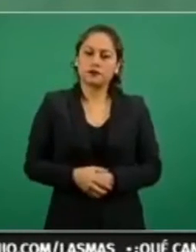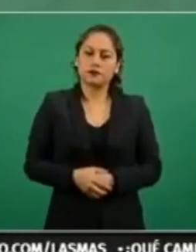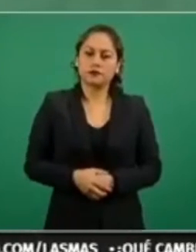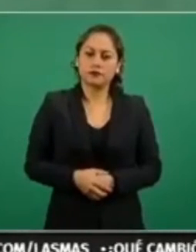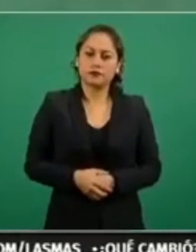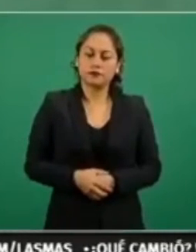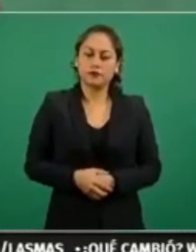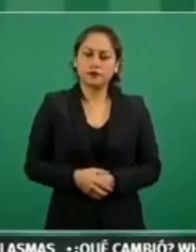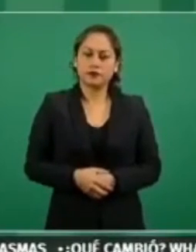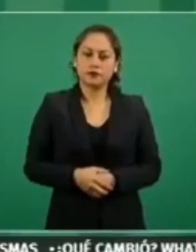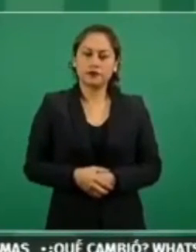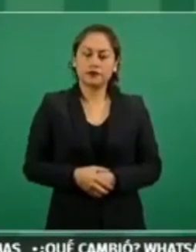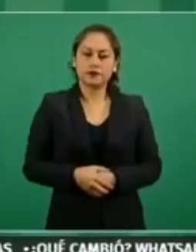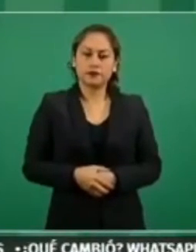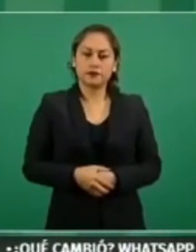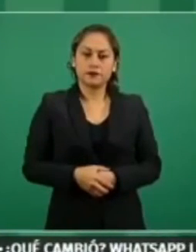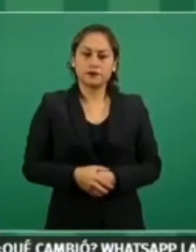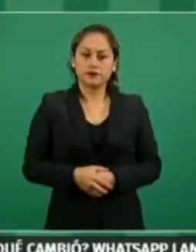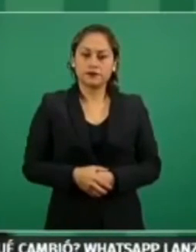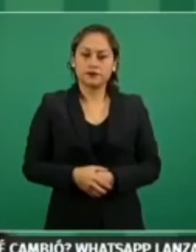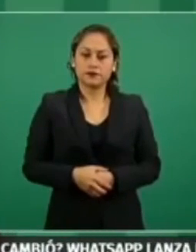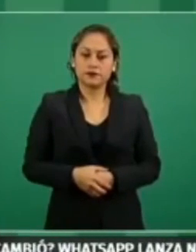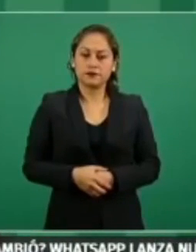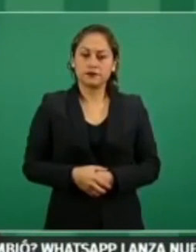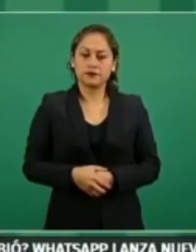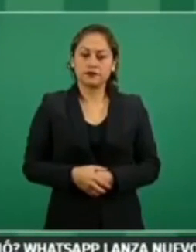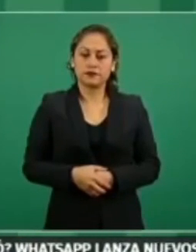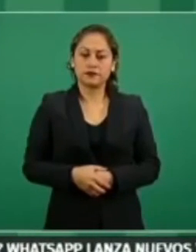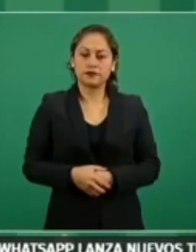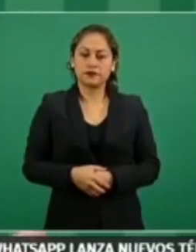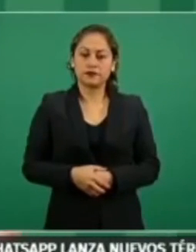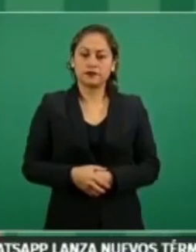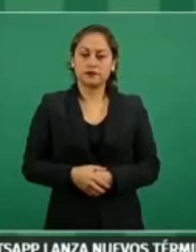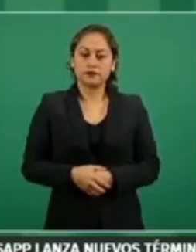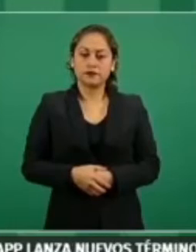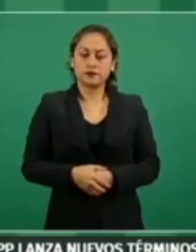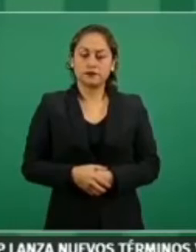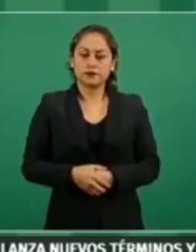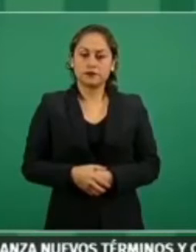tenemos que